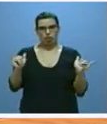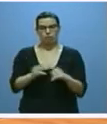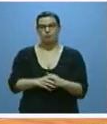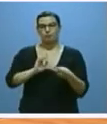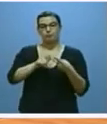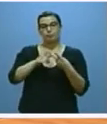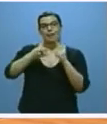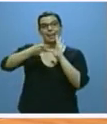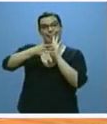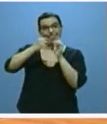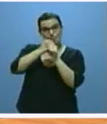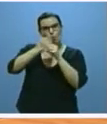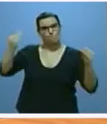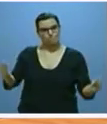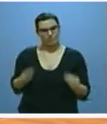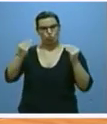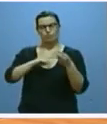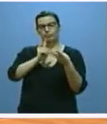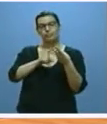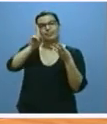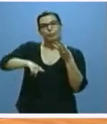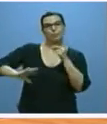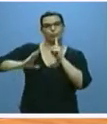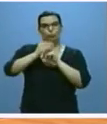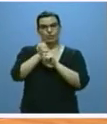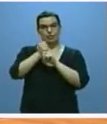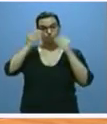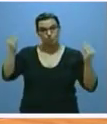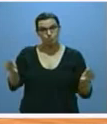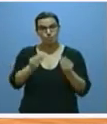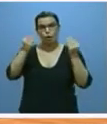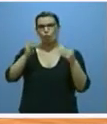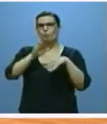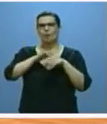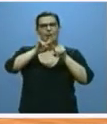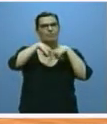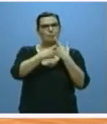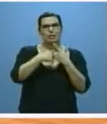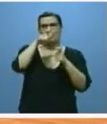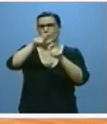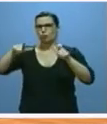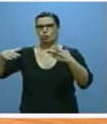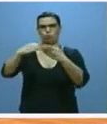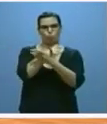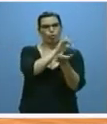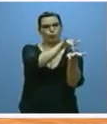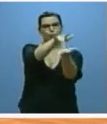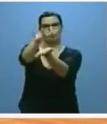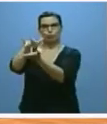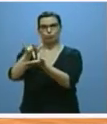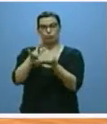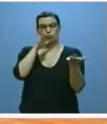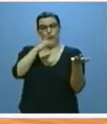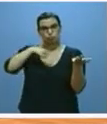mejorar la calidad de dicho empleo y conseguir que la recuperación llegue a todos los hogares. A ello pretende contribuir